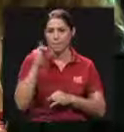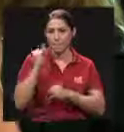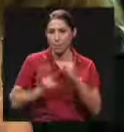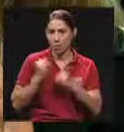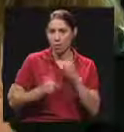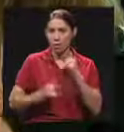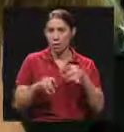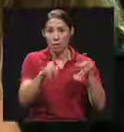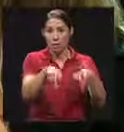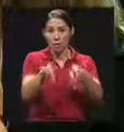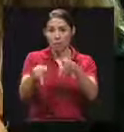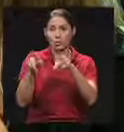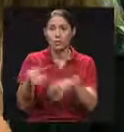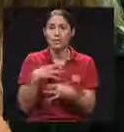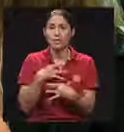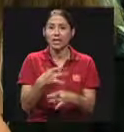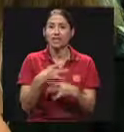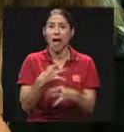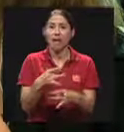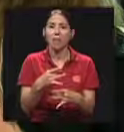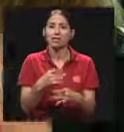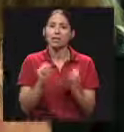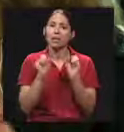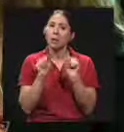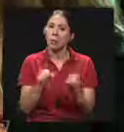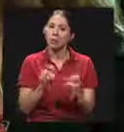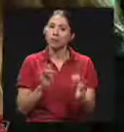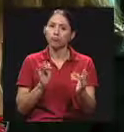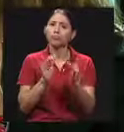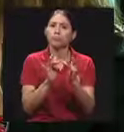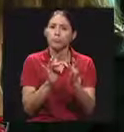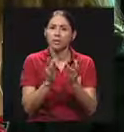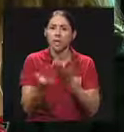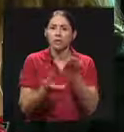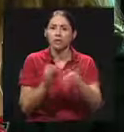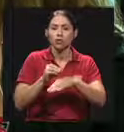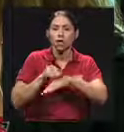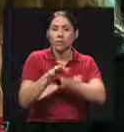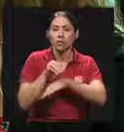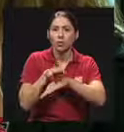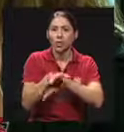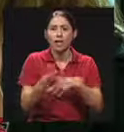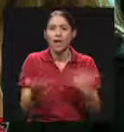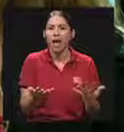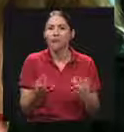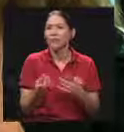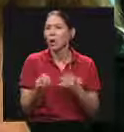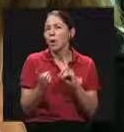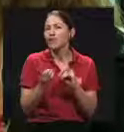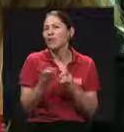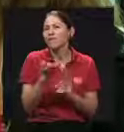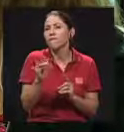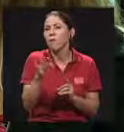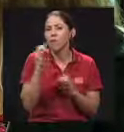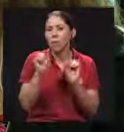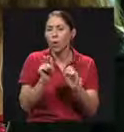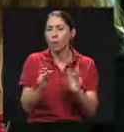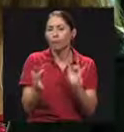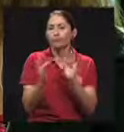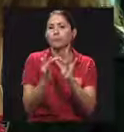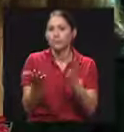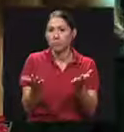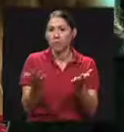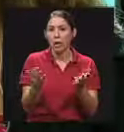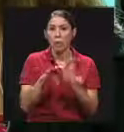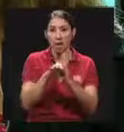concluir, don Edgar, las personas que están interesadas en acceder a estos servicios de asesoría que la SUPEN puede brindarles, ¿cuáles son los medios para